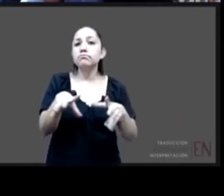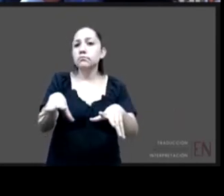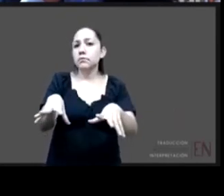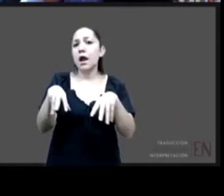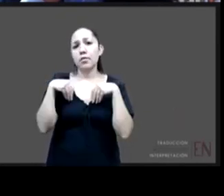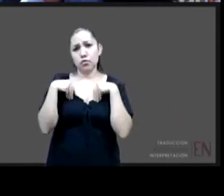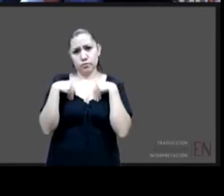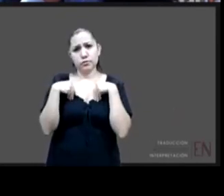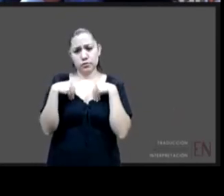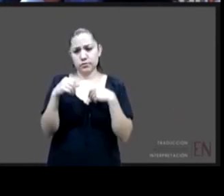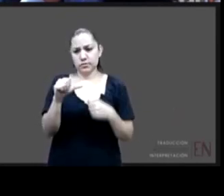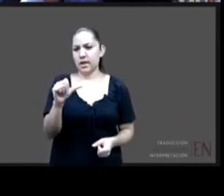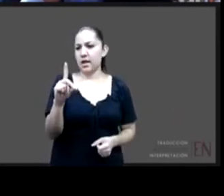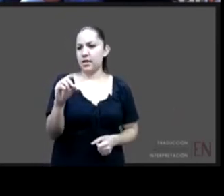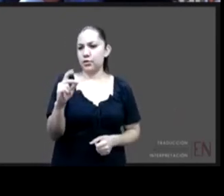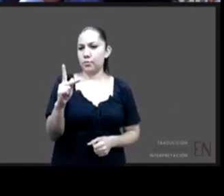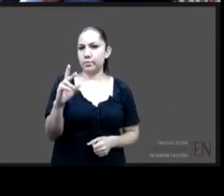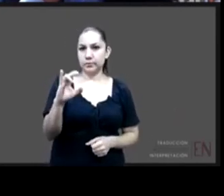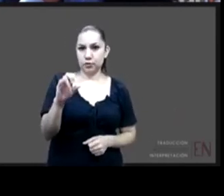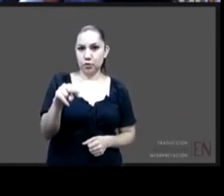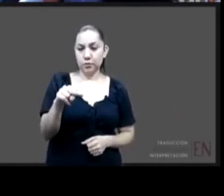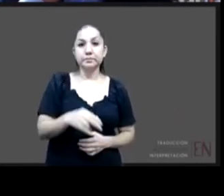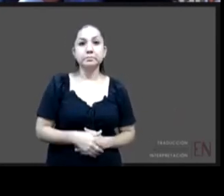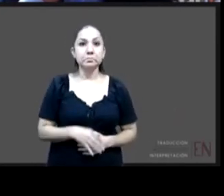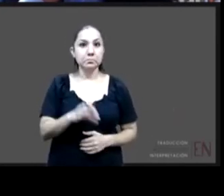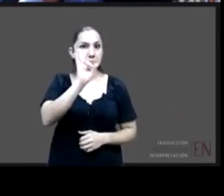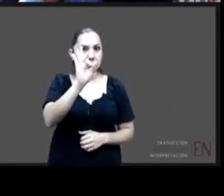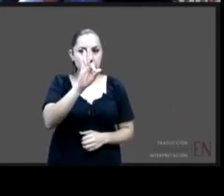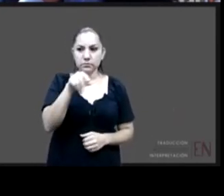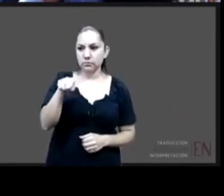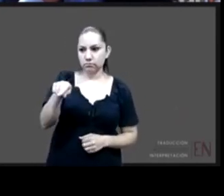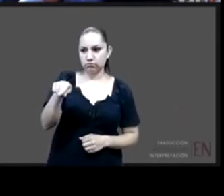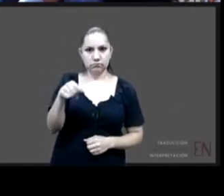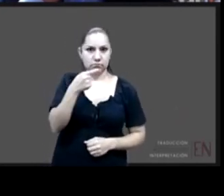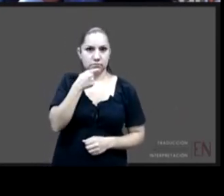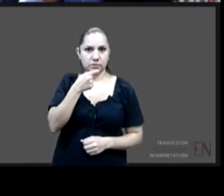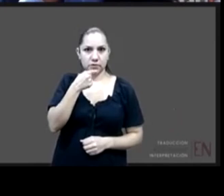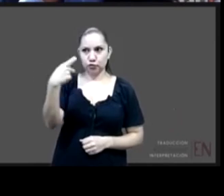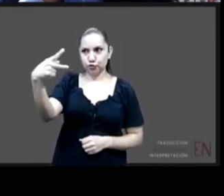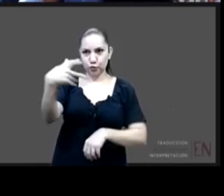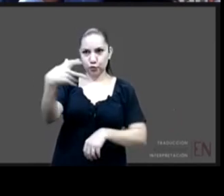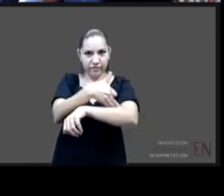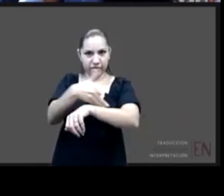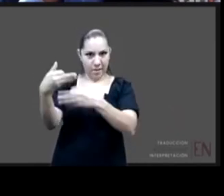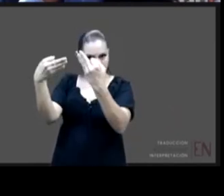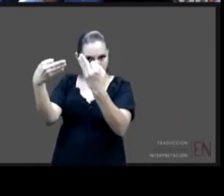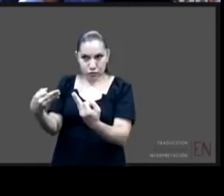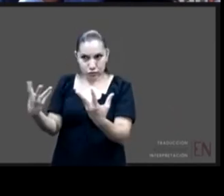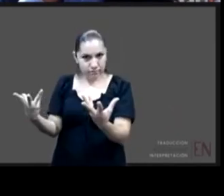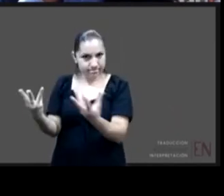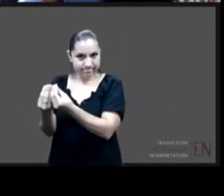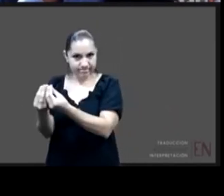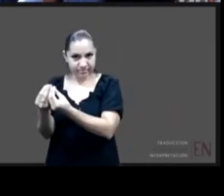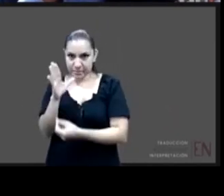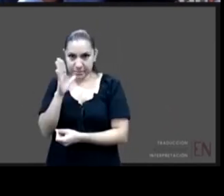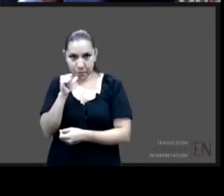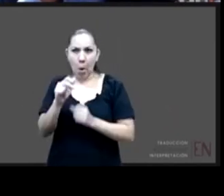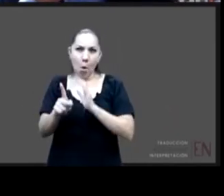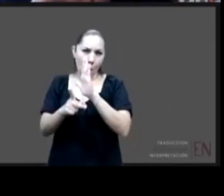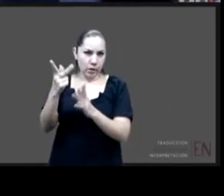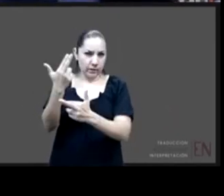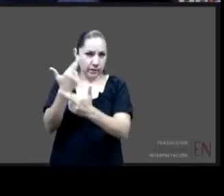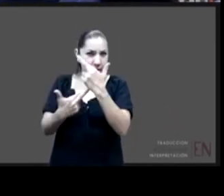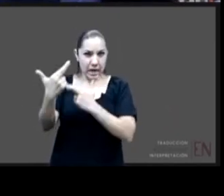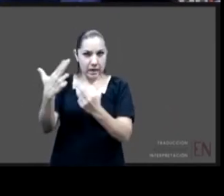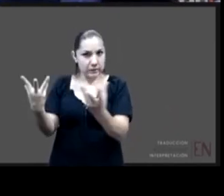adolescente ya no tiene posibilidades de retornar con su familia de origen puede acceder a un